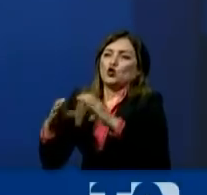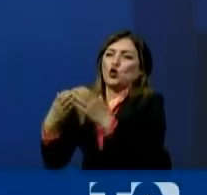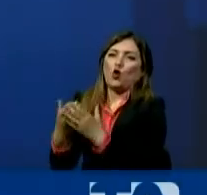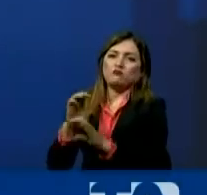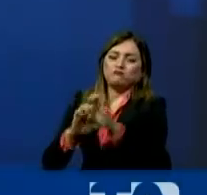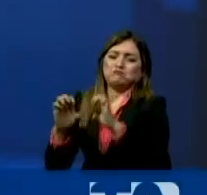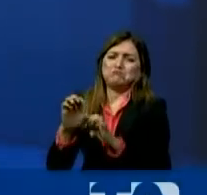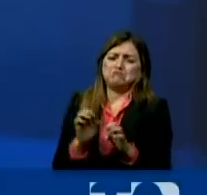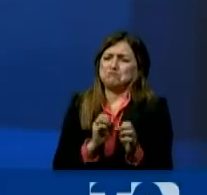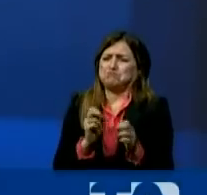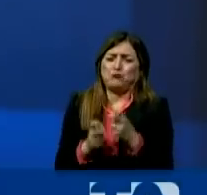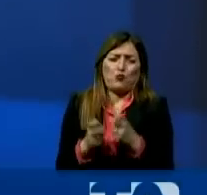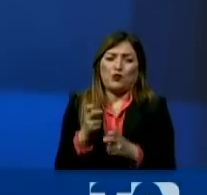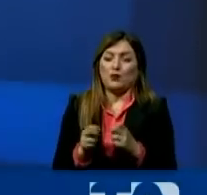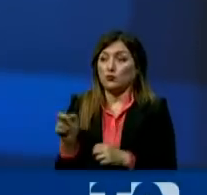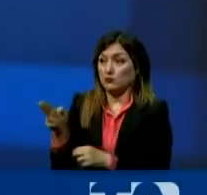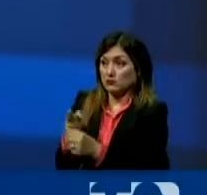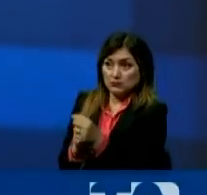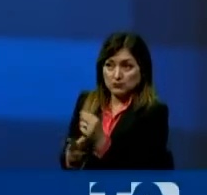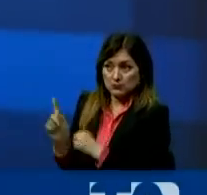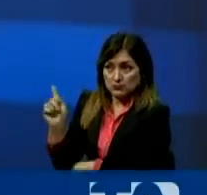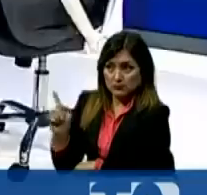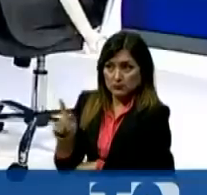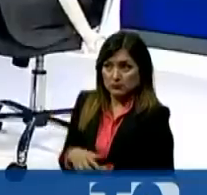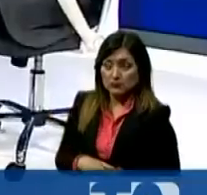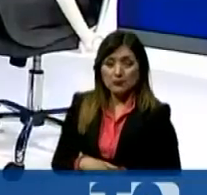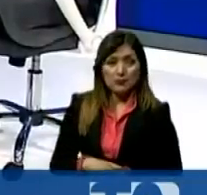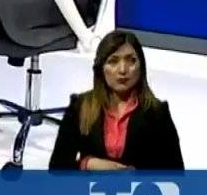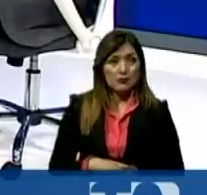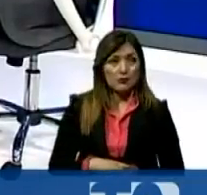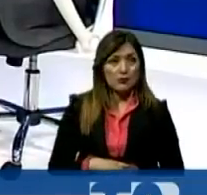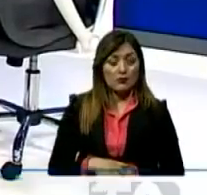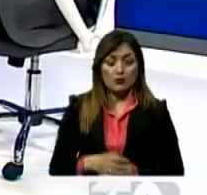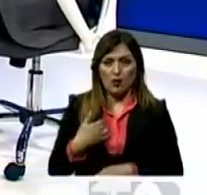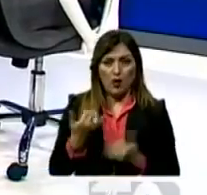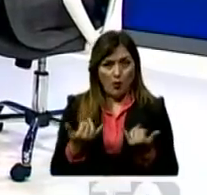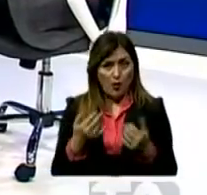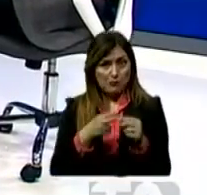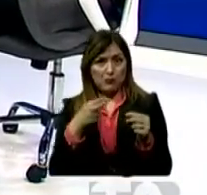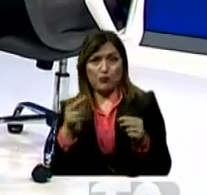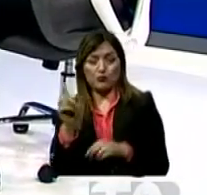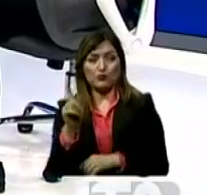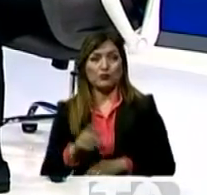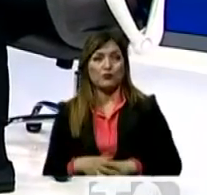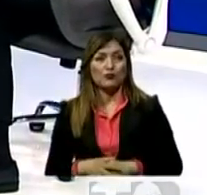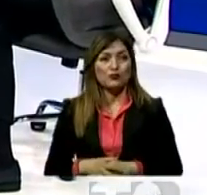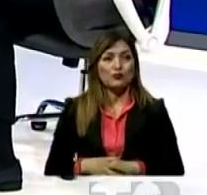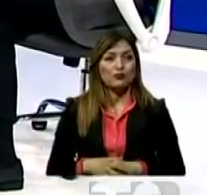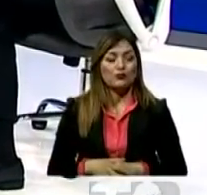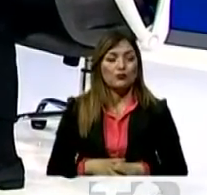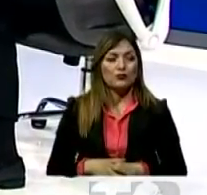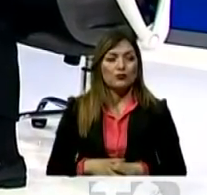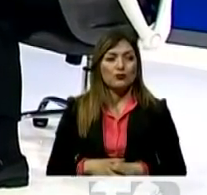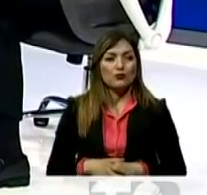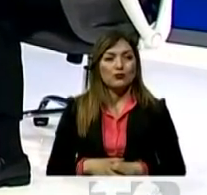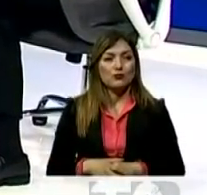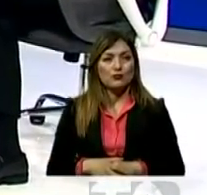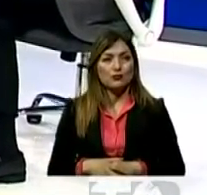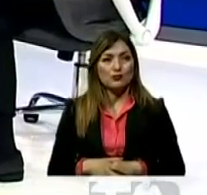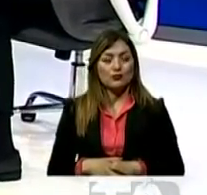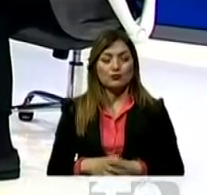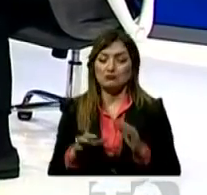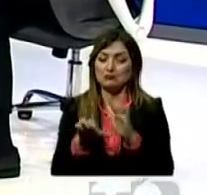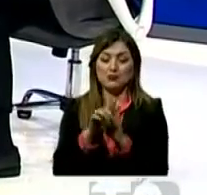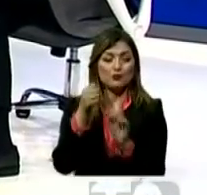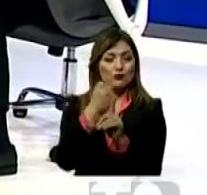Yo no tengo ningún inconveniente. ¿No va a renunciar? Yo, por el momento, no voy a renunciar. ¿Por el momento? Por el momento y voy a